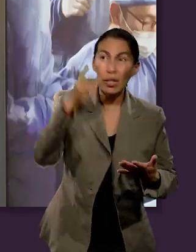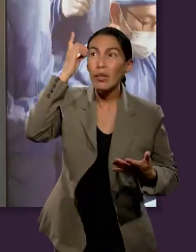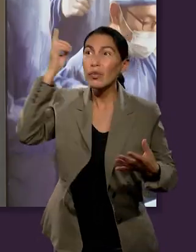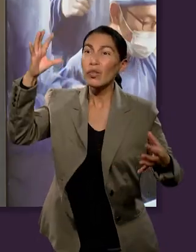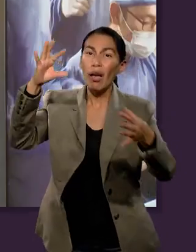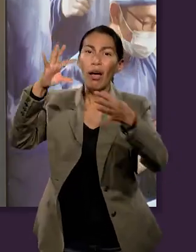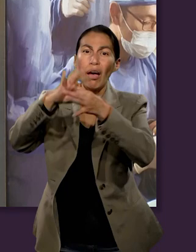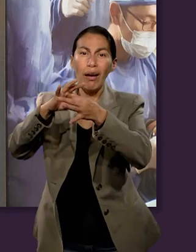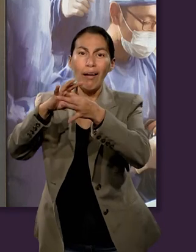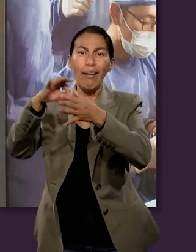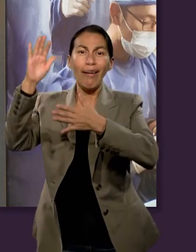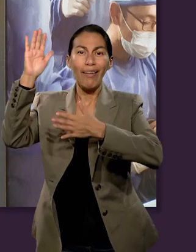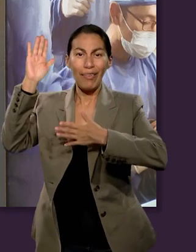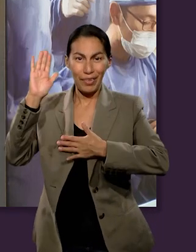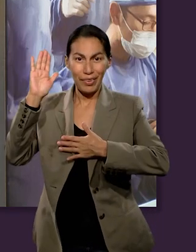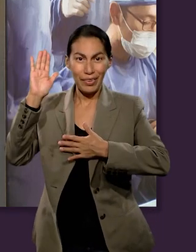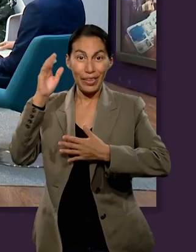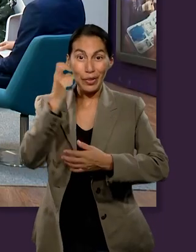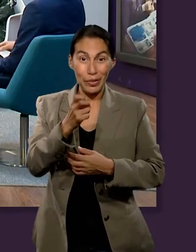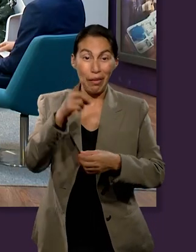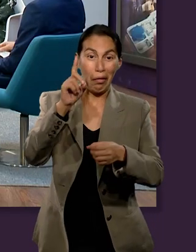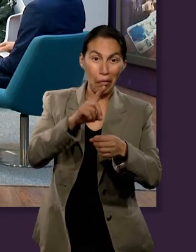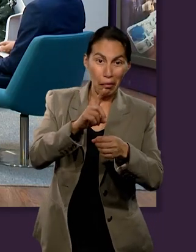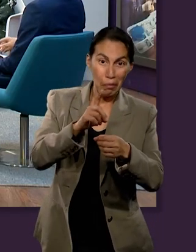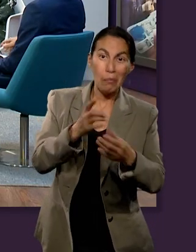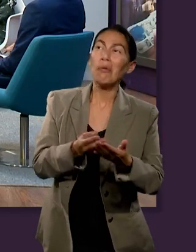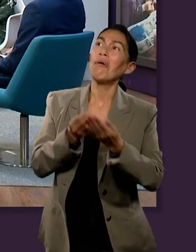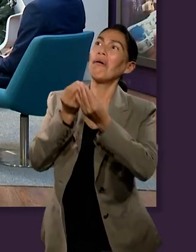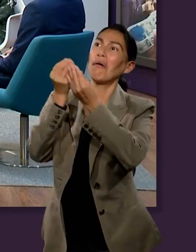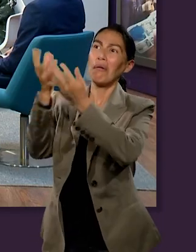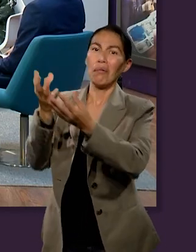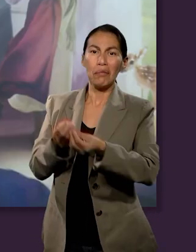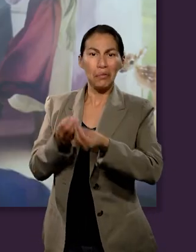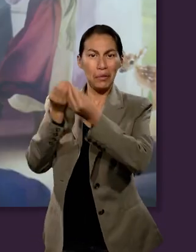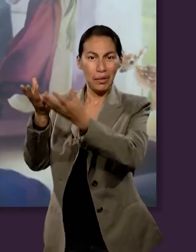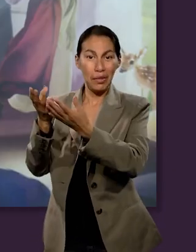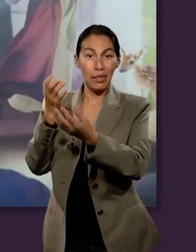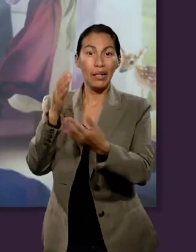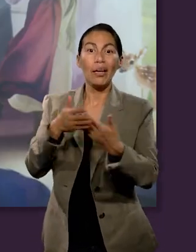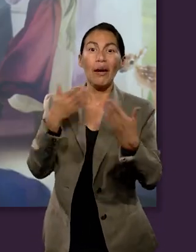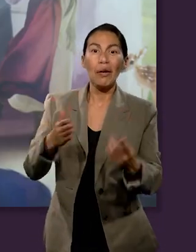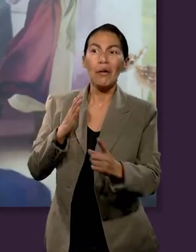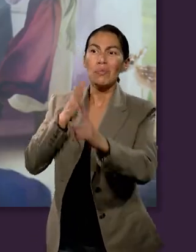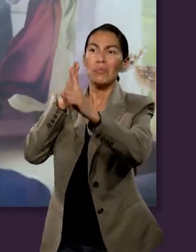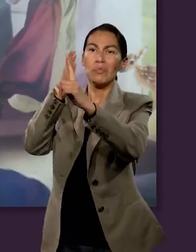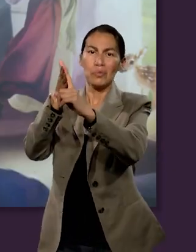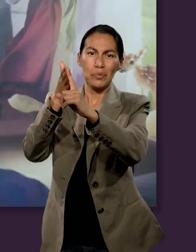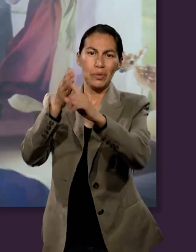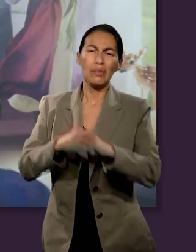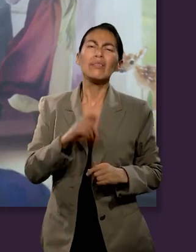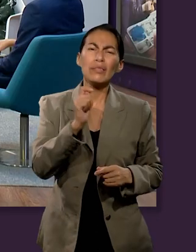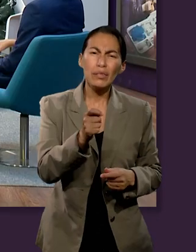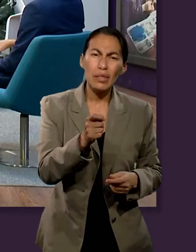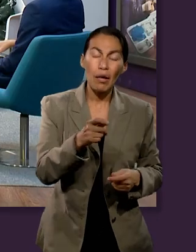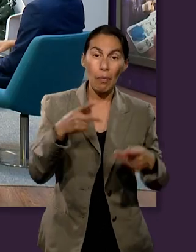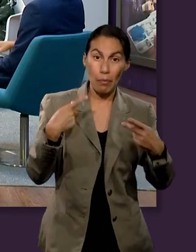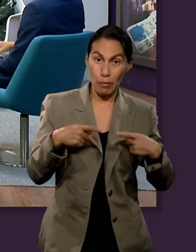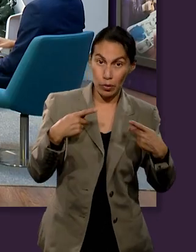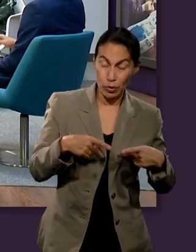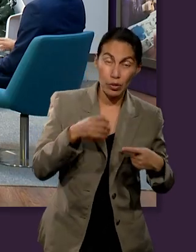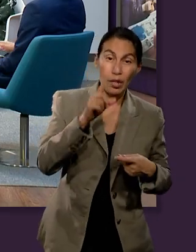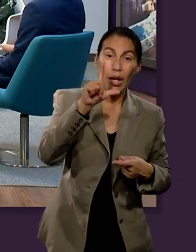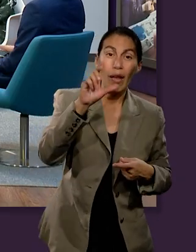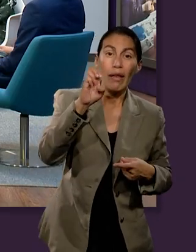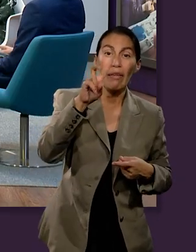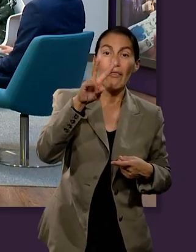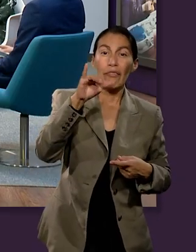con Dios, el 10% aún continuaba y ahora tenía un propósito específico, sostener el ministerio de los levitas. Entonces,